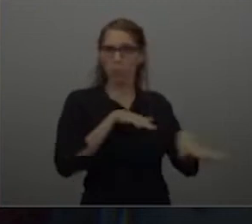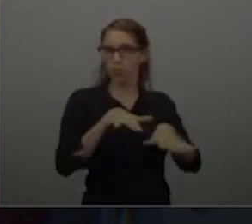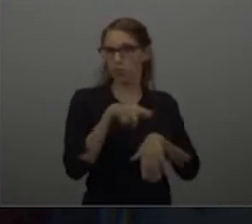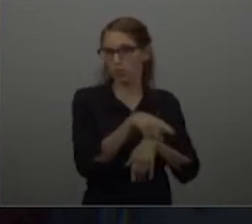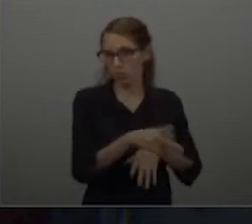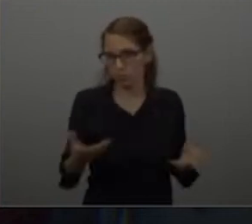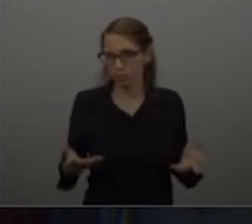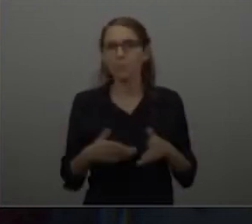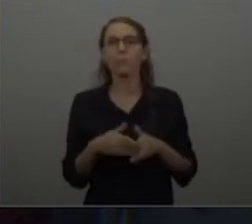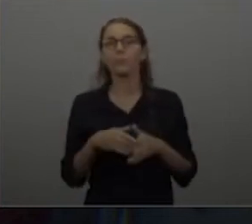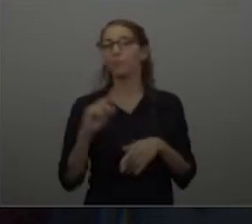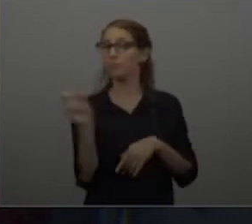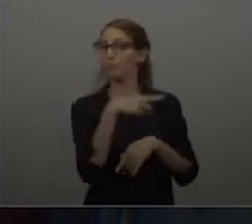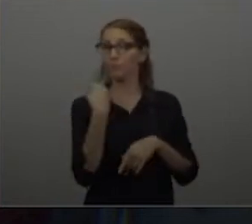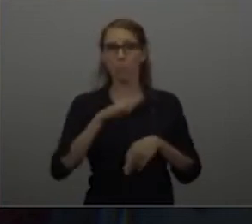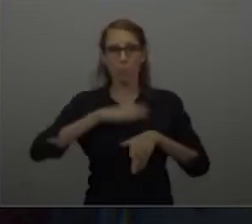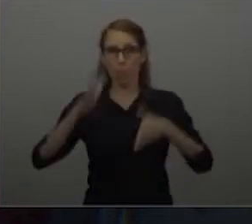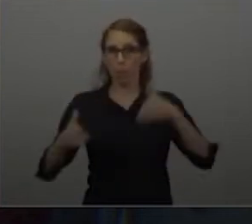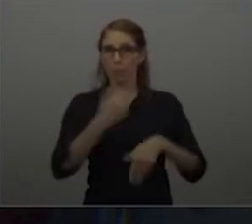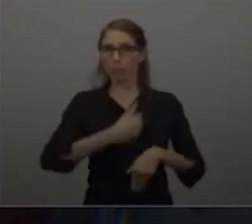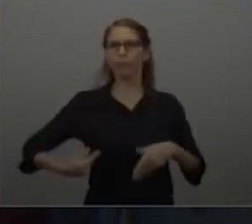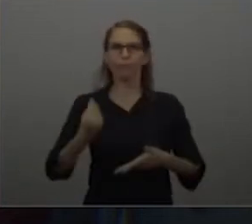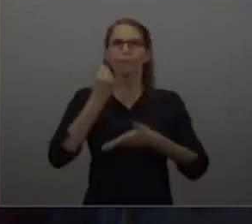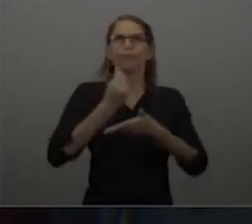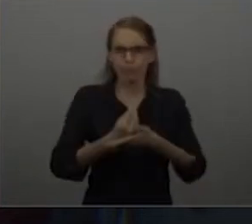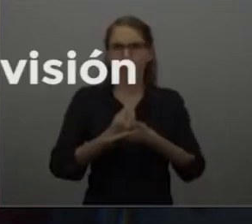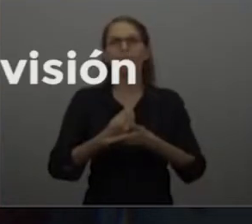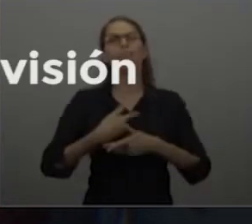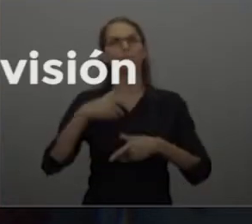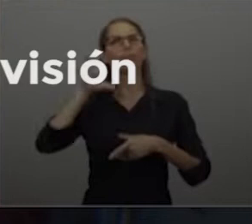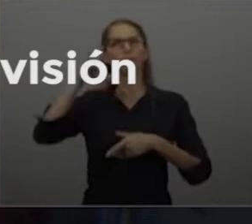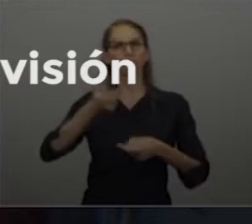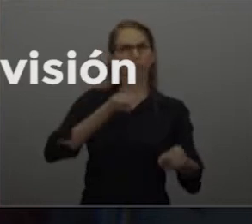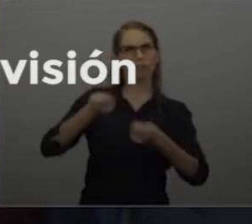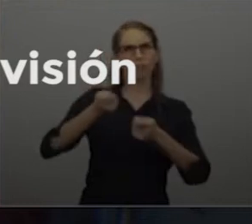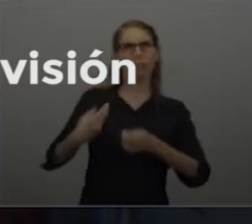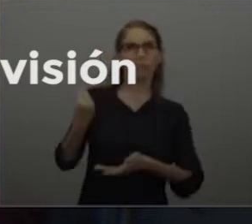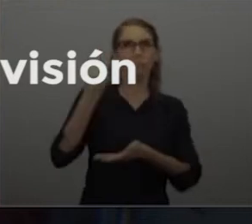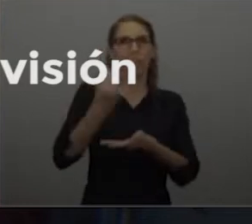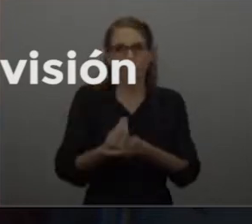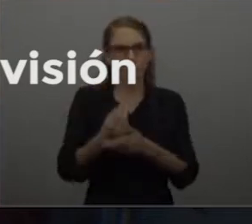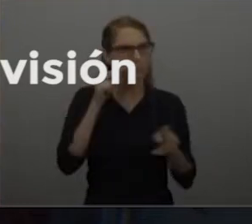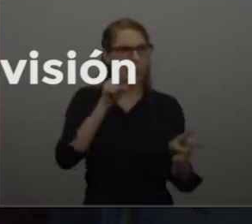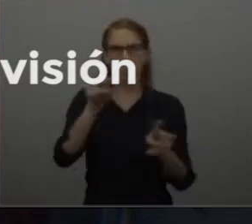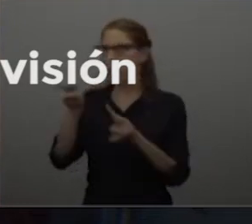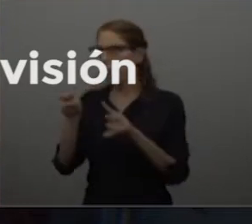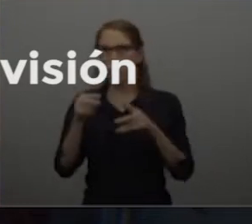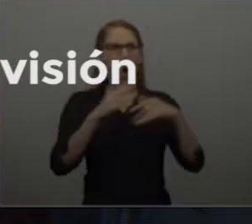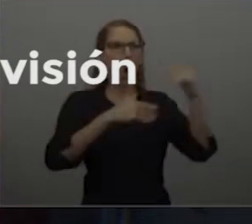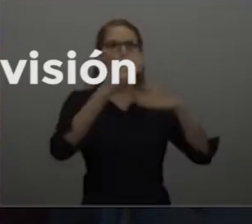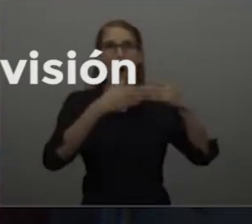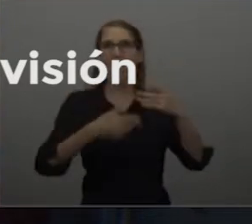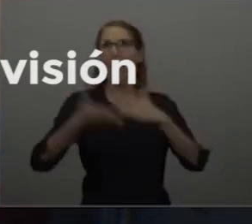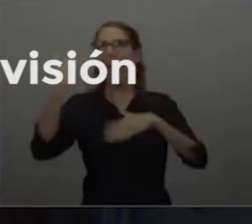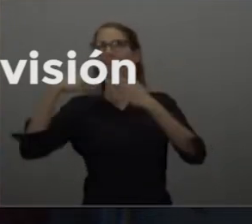Lamentablemente cuando asumimos la responsabilidad de gobernar esta provincia nos encontramos con muchísimas obras paradas